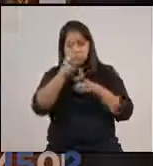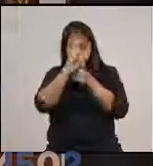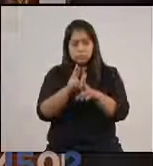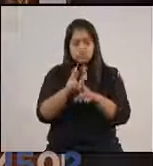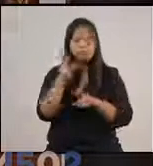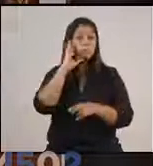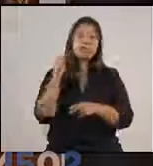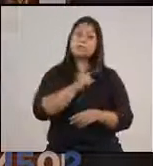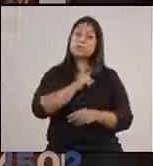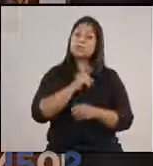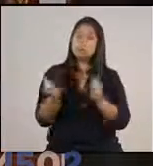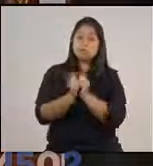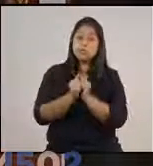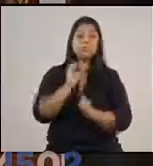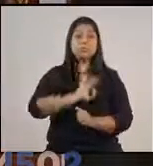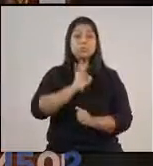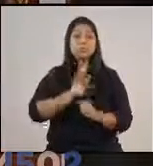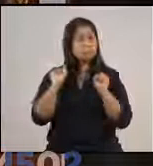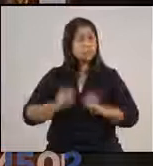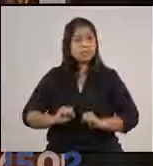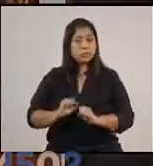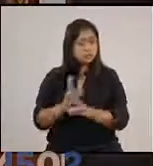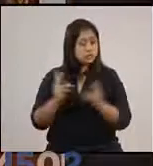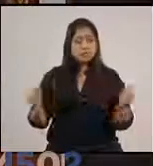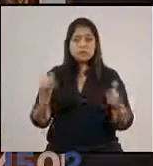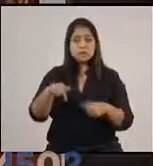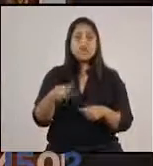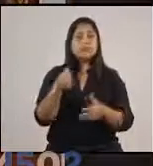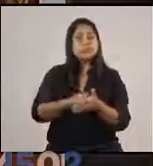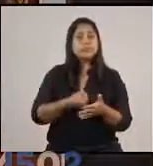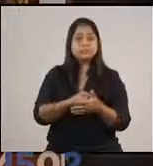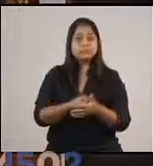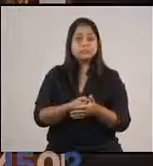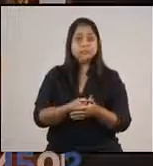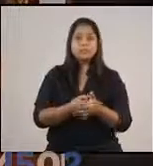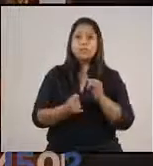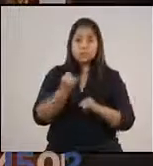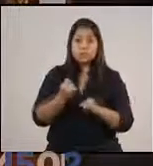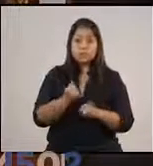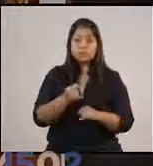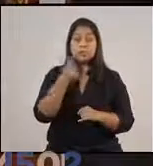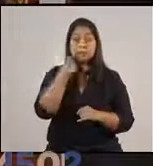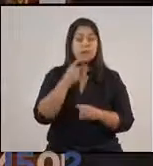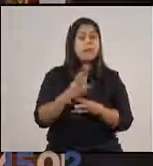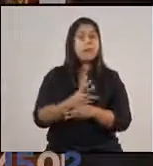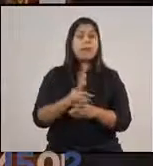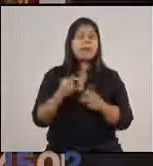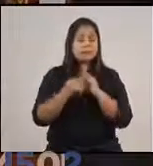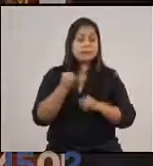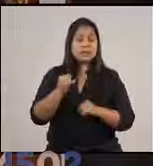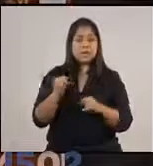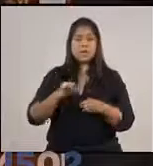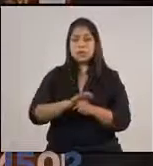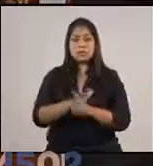juntos, como sociedad, podemos vencer a esta batalla. Por último, vencer al coronavirus y lograr el